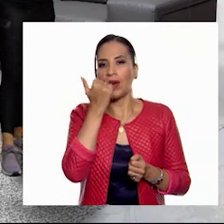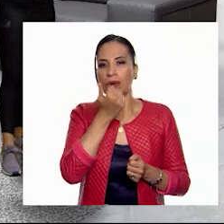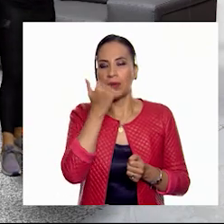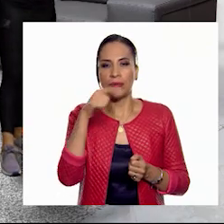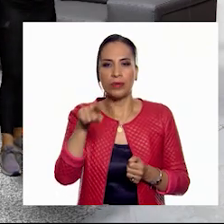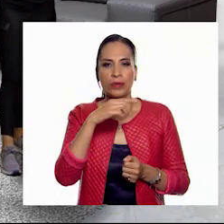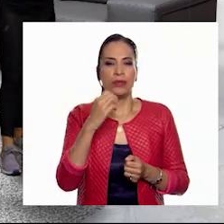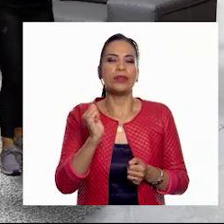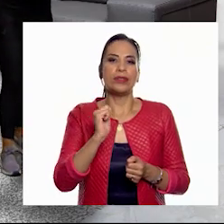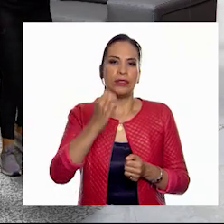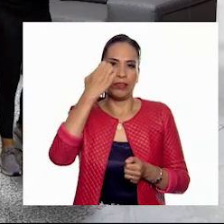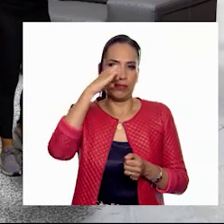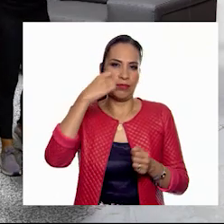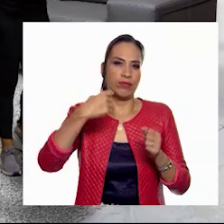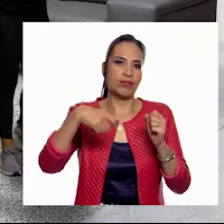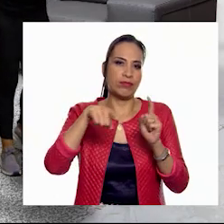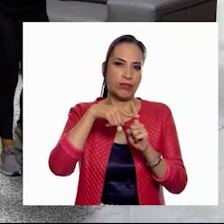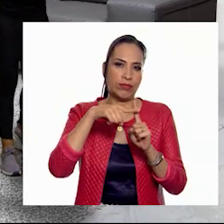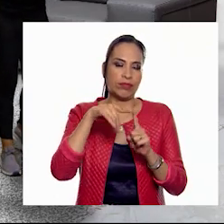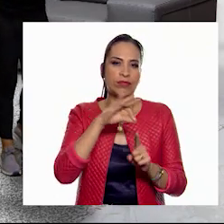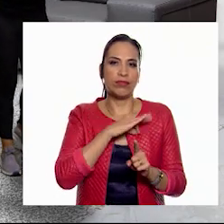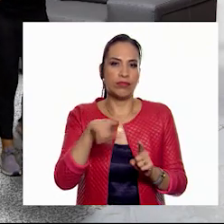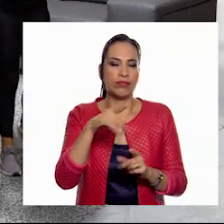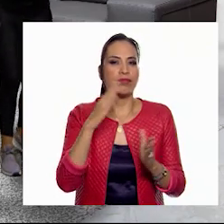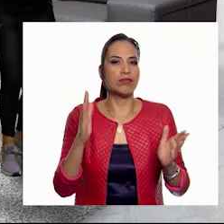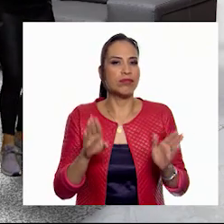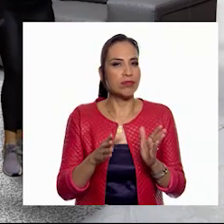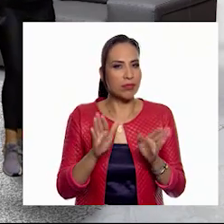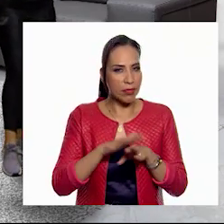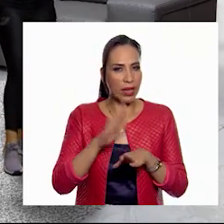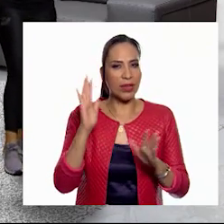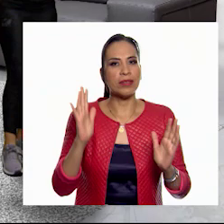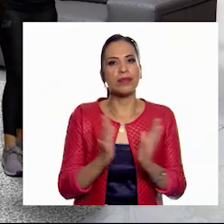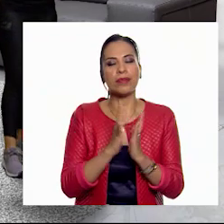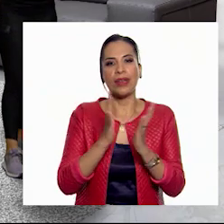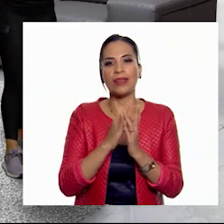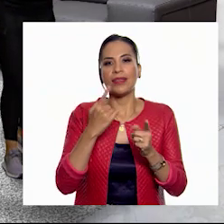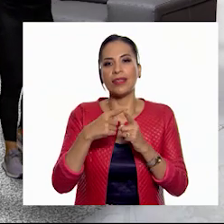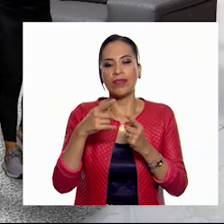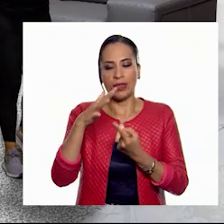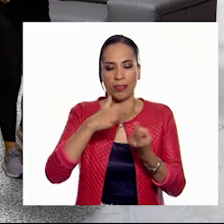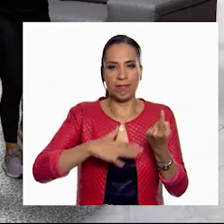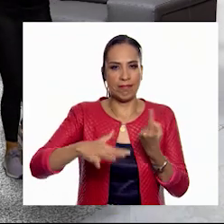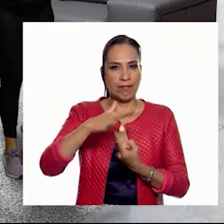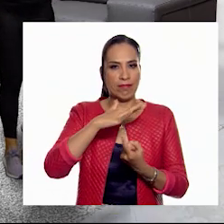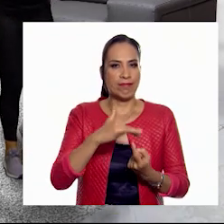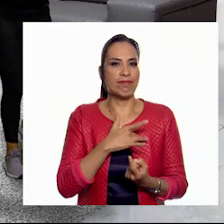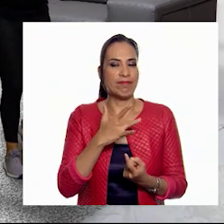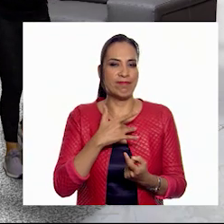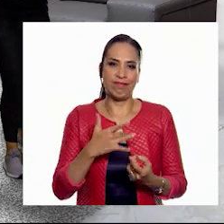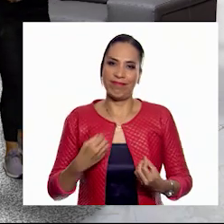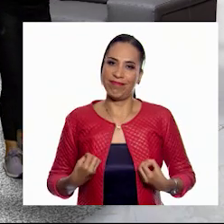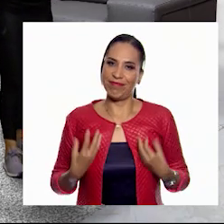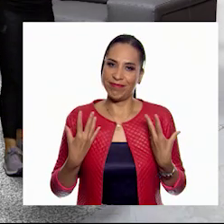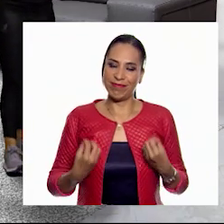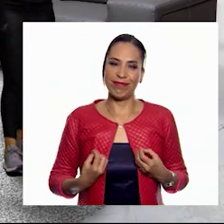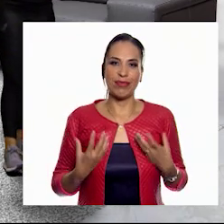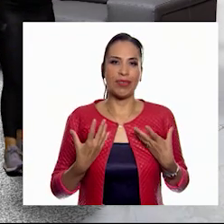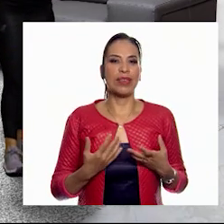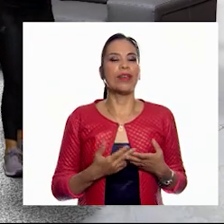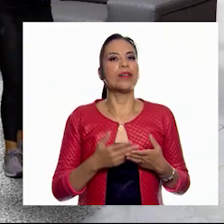experiencias positivas que los motiven a participar activamente en ambientes donde se sientan motivados,